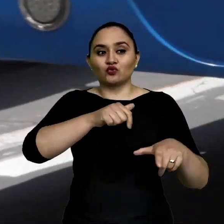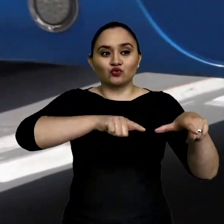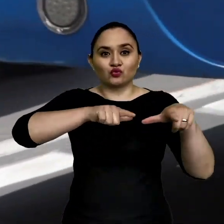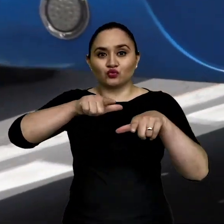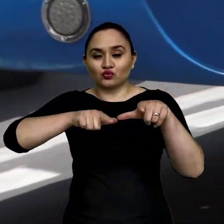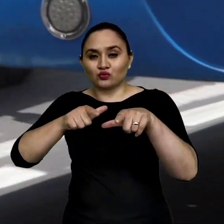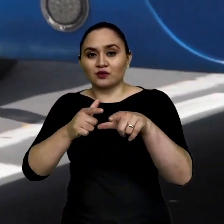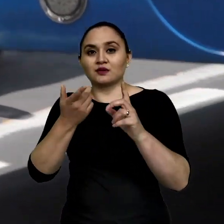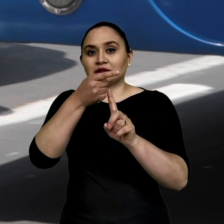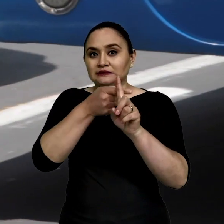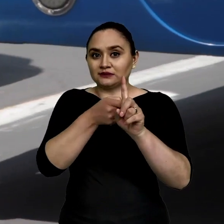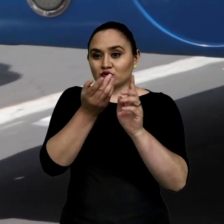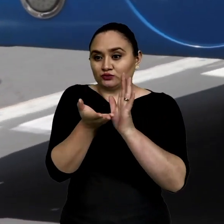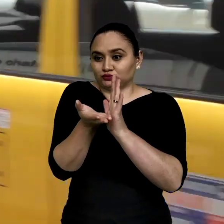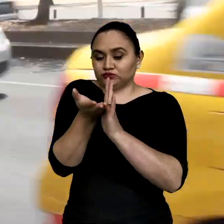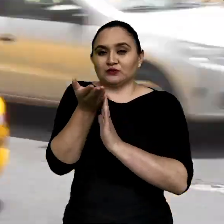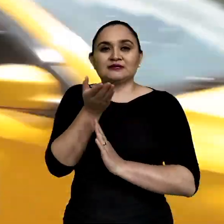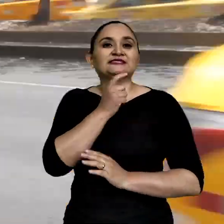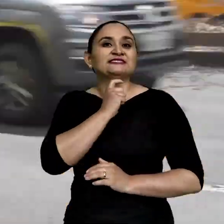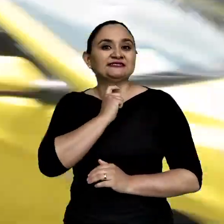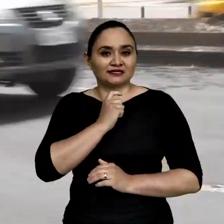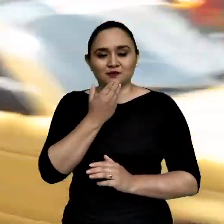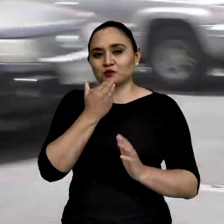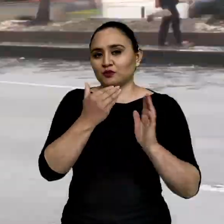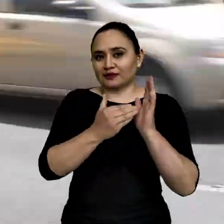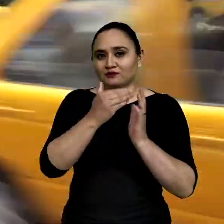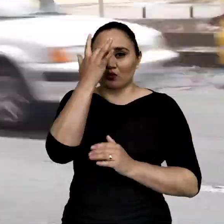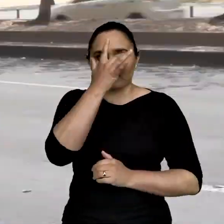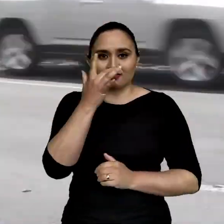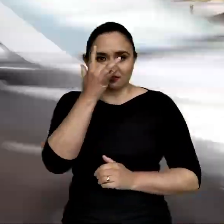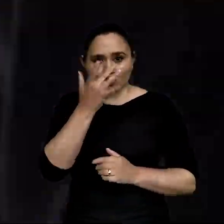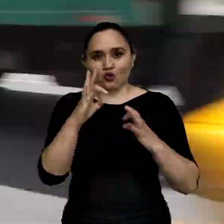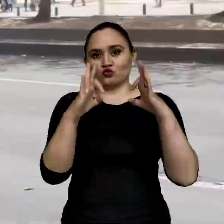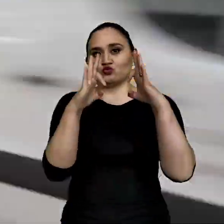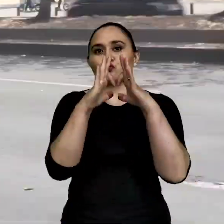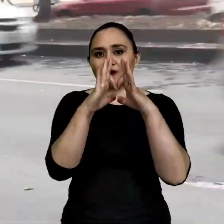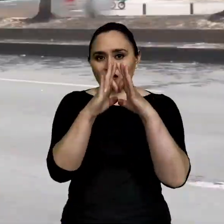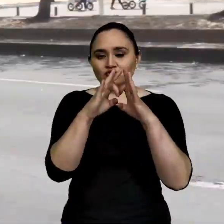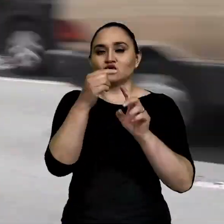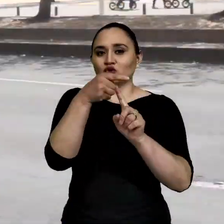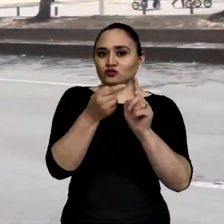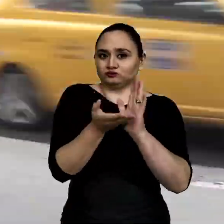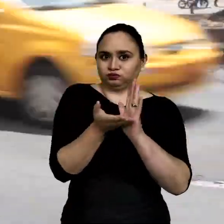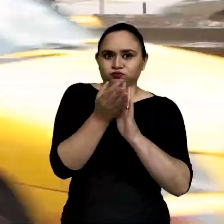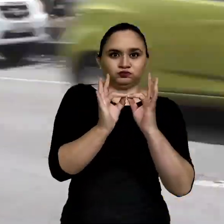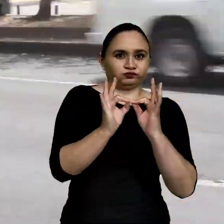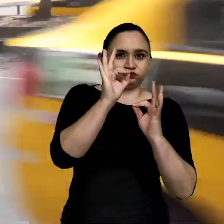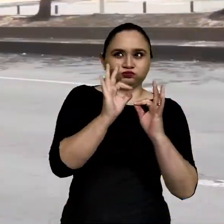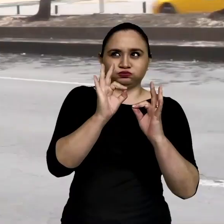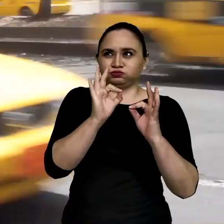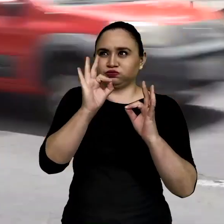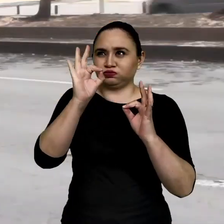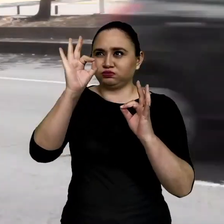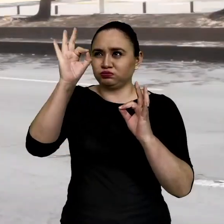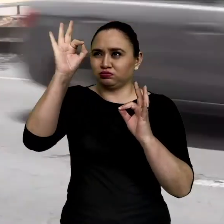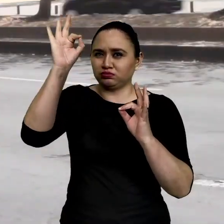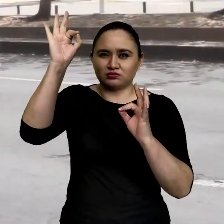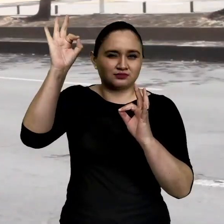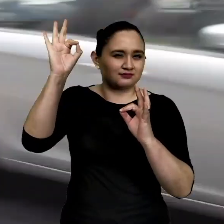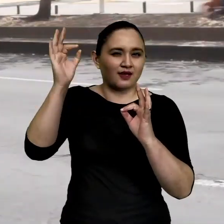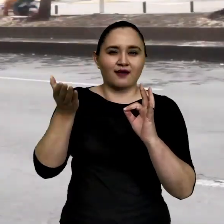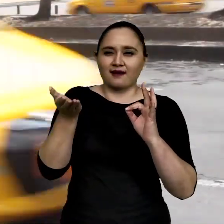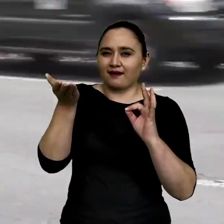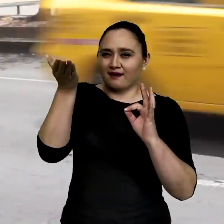y en otras aumenta más, por ejemplo en las áreas más secas, de Calderón, de Tumbaco, se tienen picos cada vez más altos de